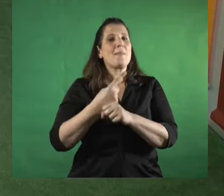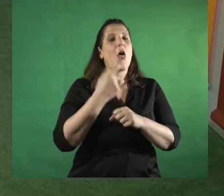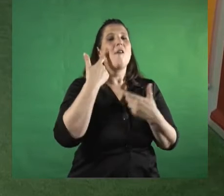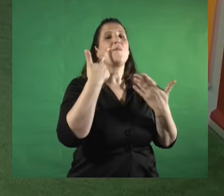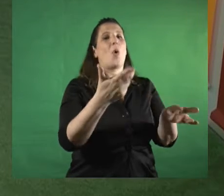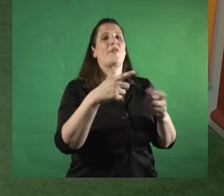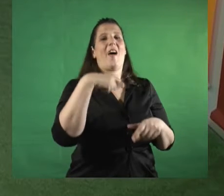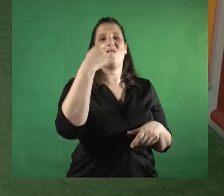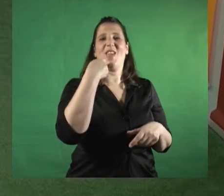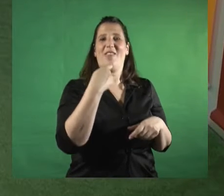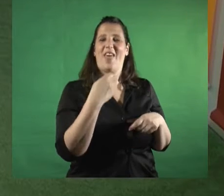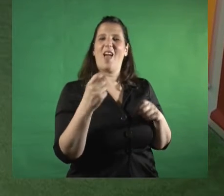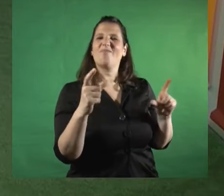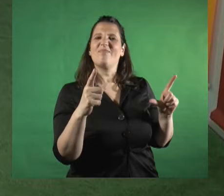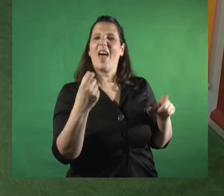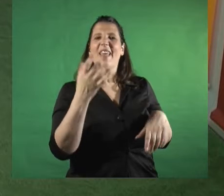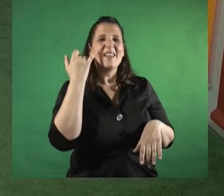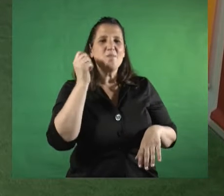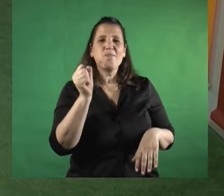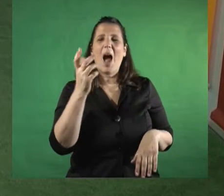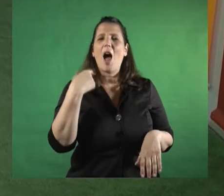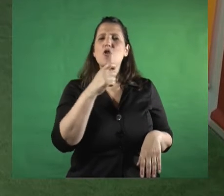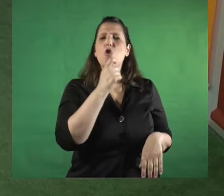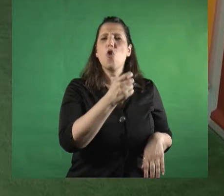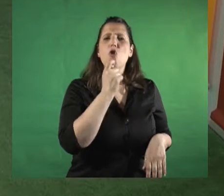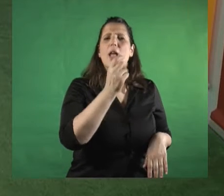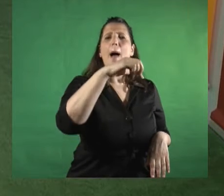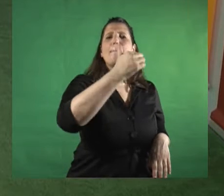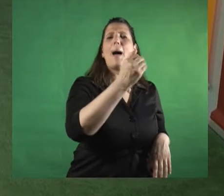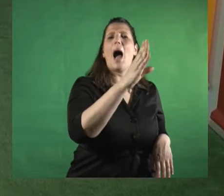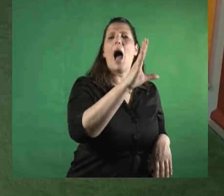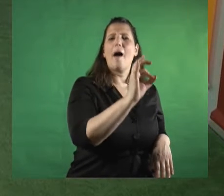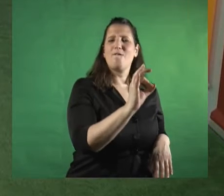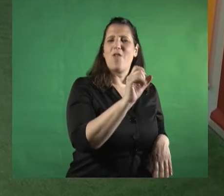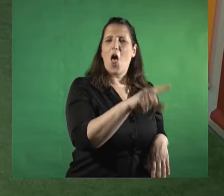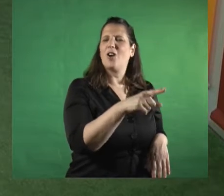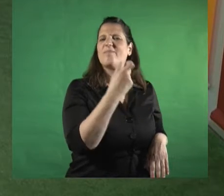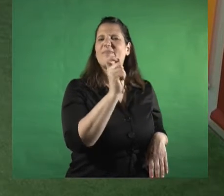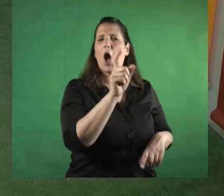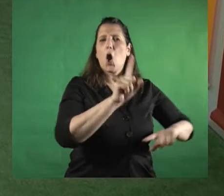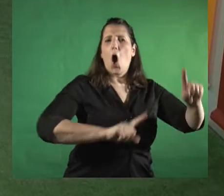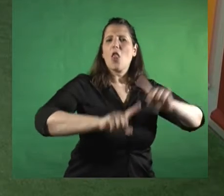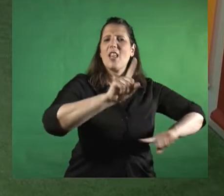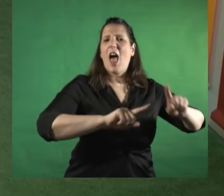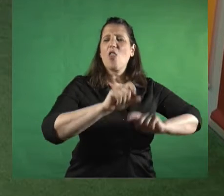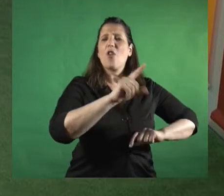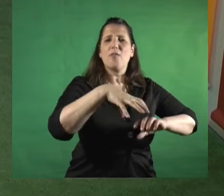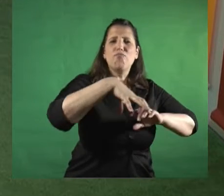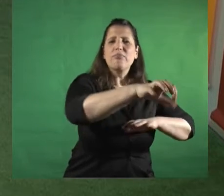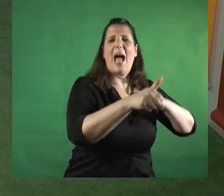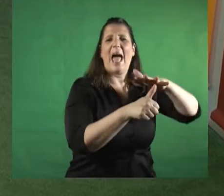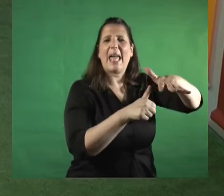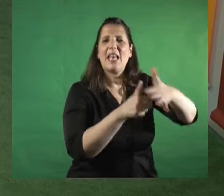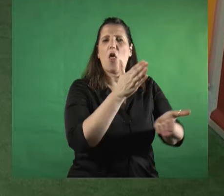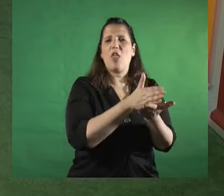sobre una nota que se le realizó a Pablo Perel. Pablo Perel es coordinador de Género y Derechos Humanos,